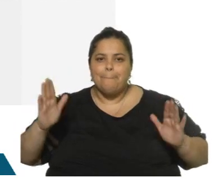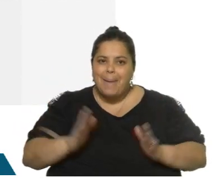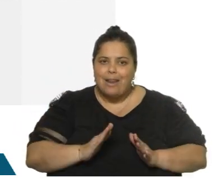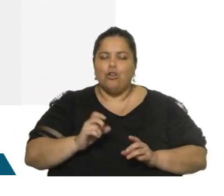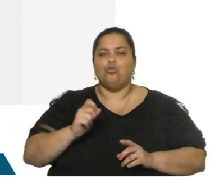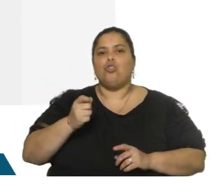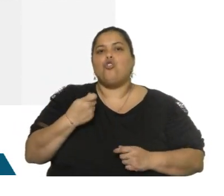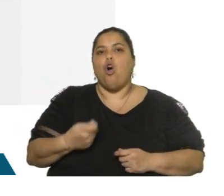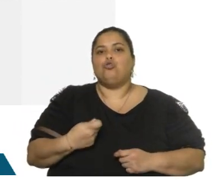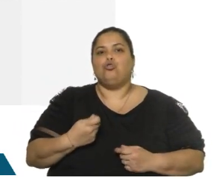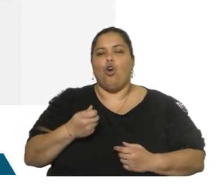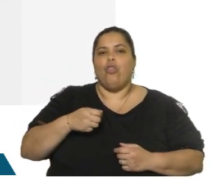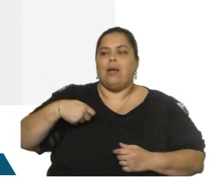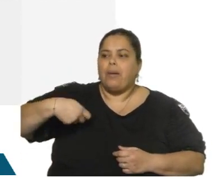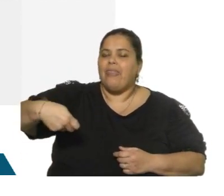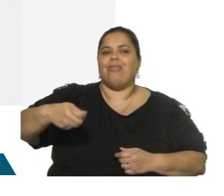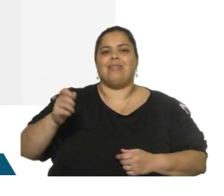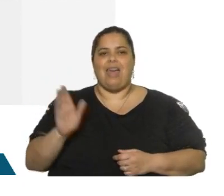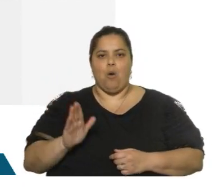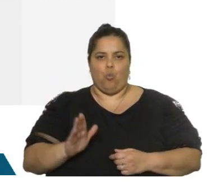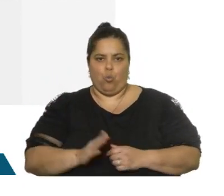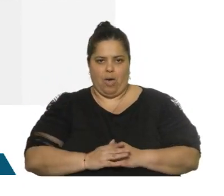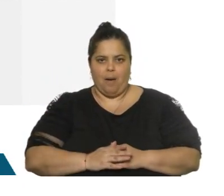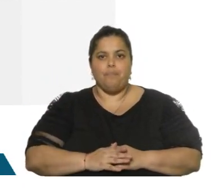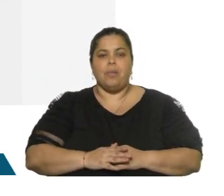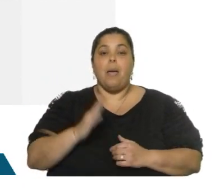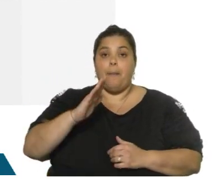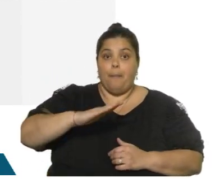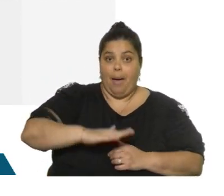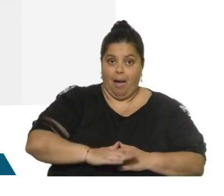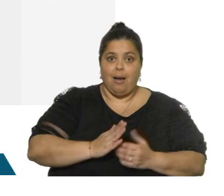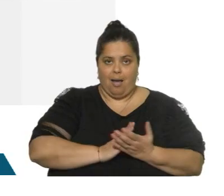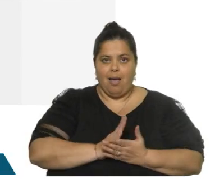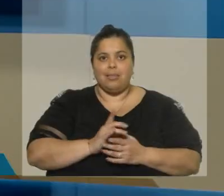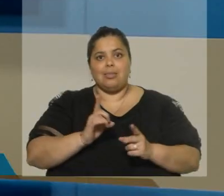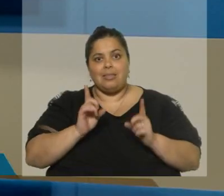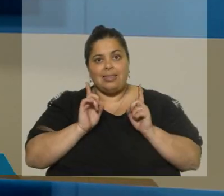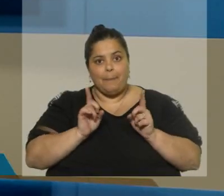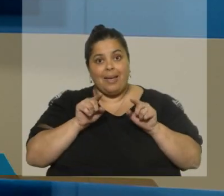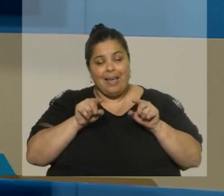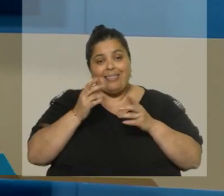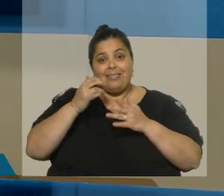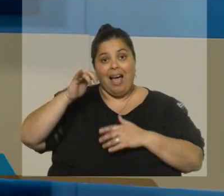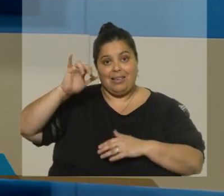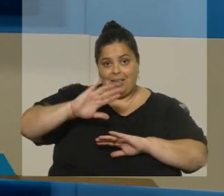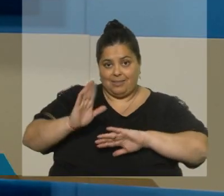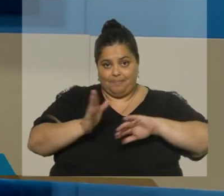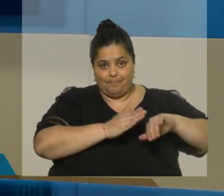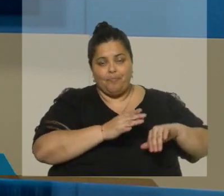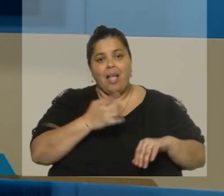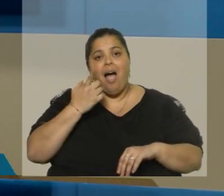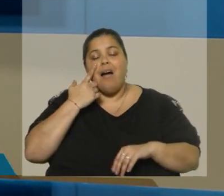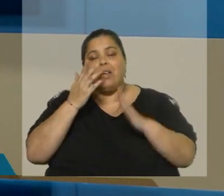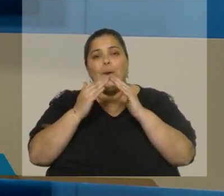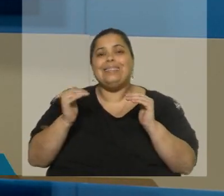deuda. Han bajado, como veíamos, las distintas opciones. Y en ese contexto, entonces, dejemos atrás estas tasas, veamos cuál es el nivel